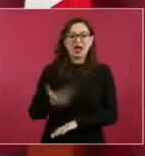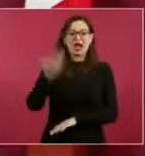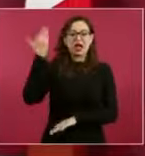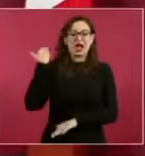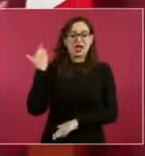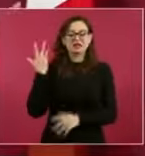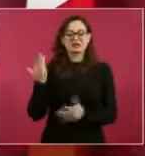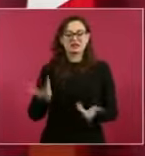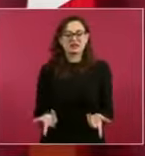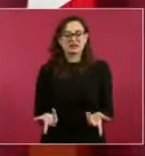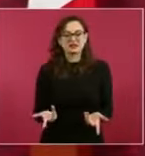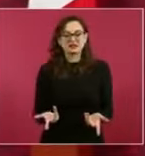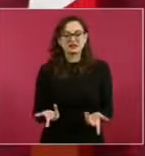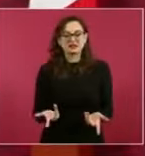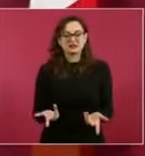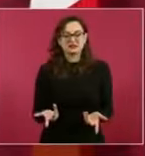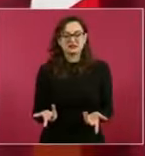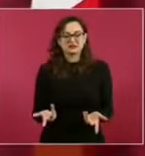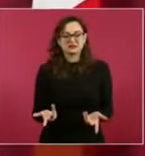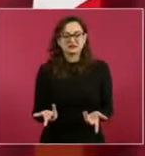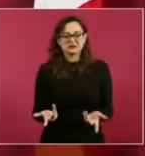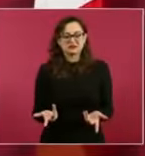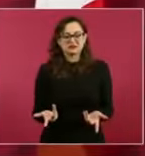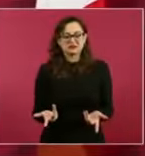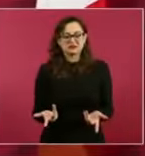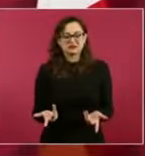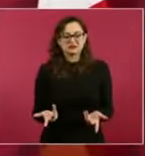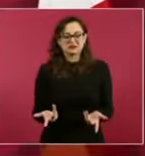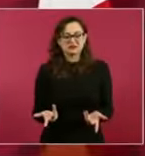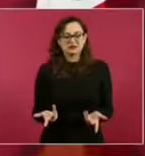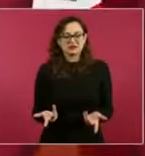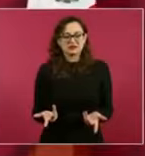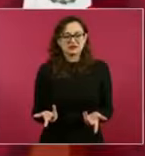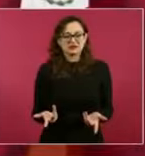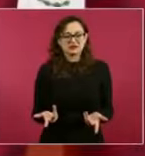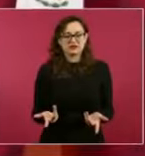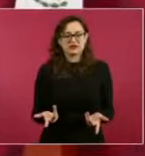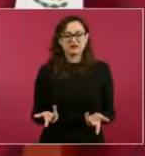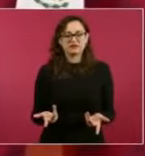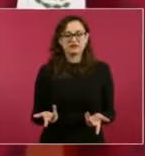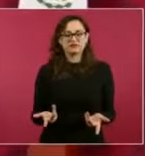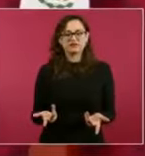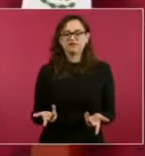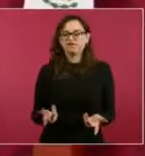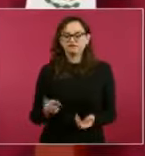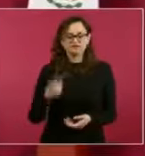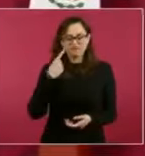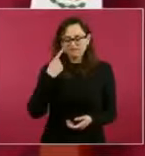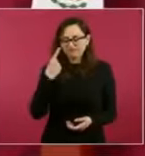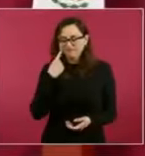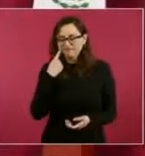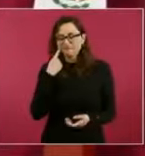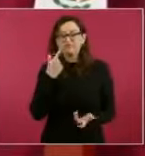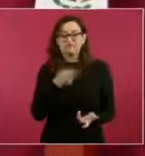No, cuando hay vocación